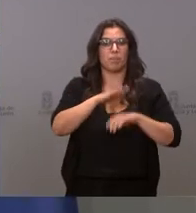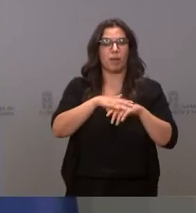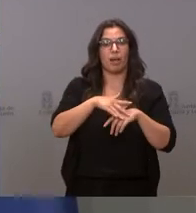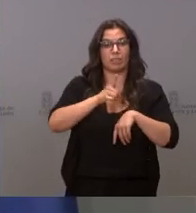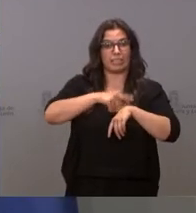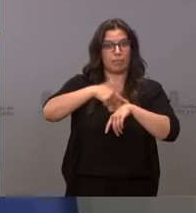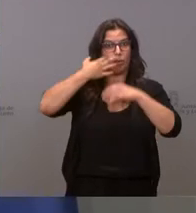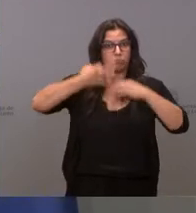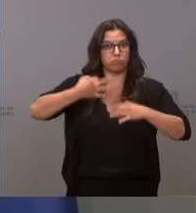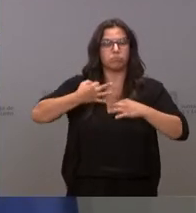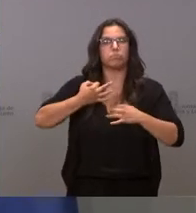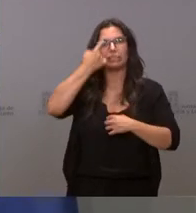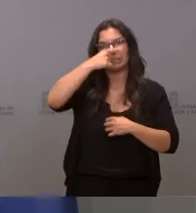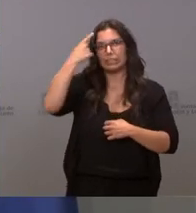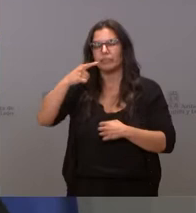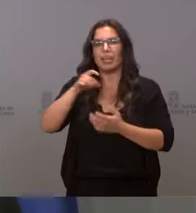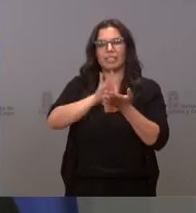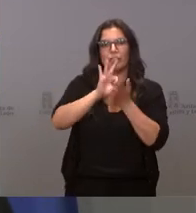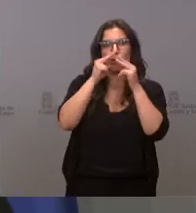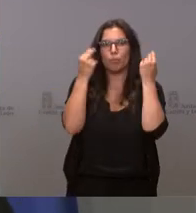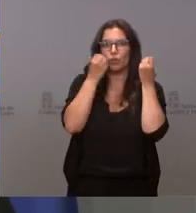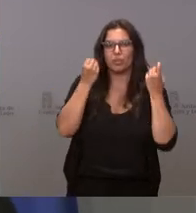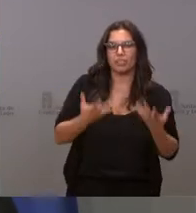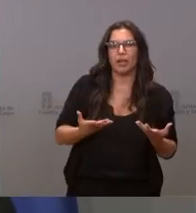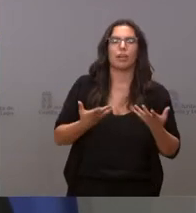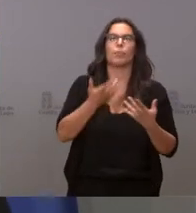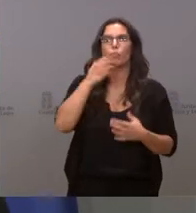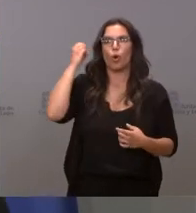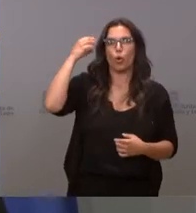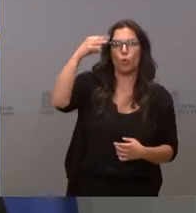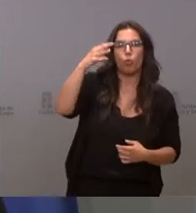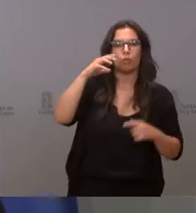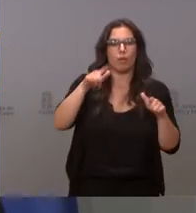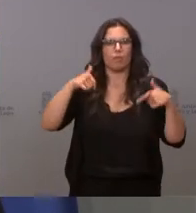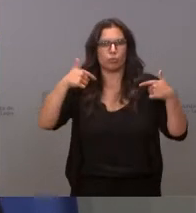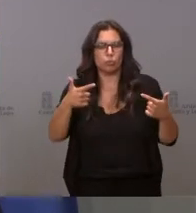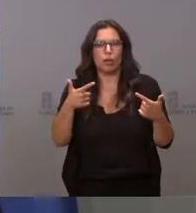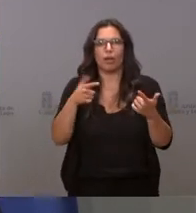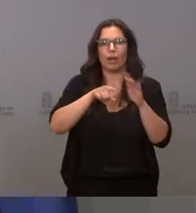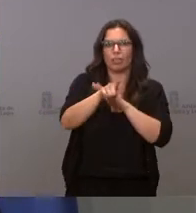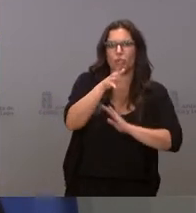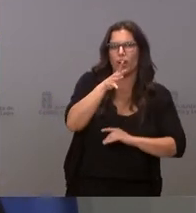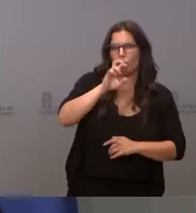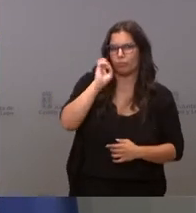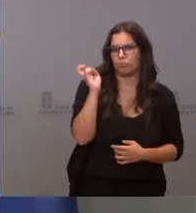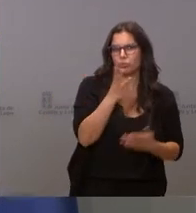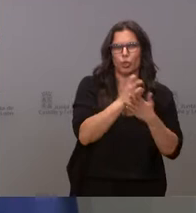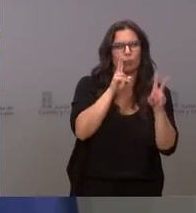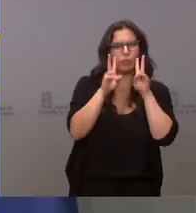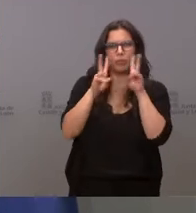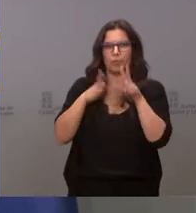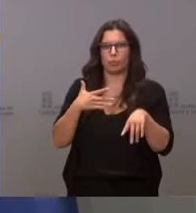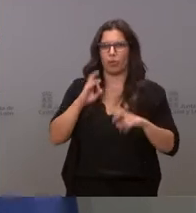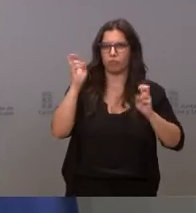real el estado de los servicios públicos, locales, como el alumbrado, la recogida de residuos o la gestión del agua, entre otros. Cuenta con más